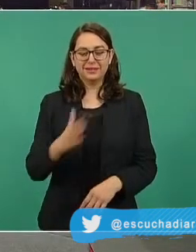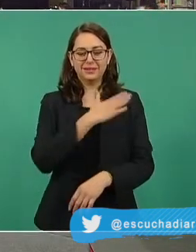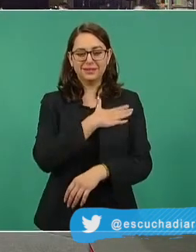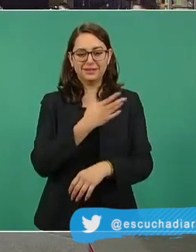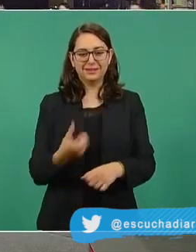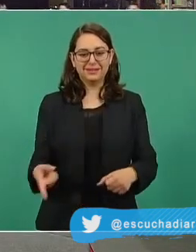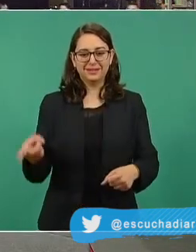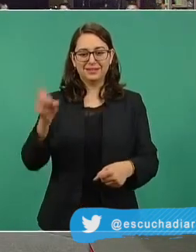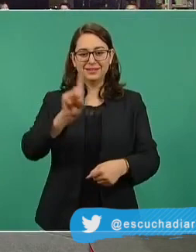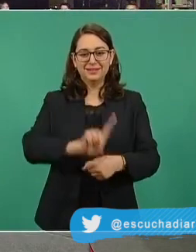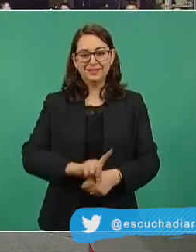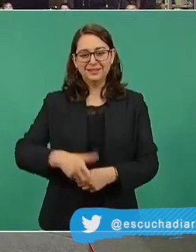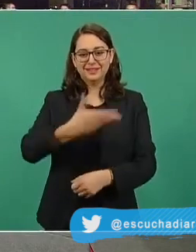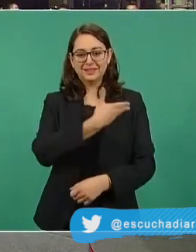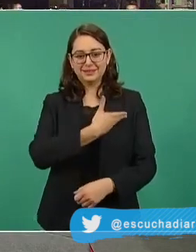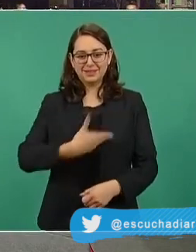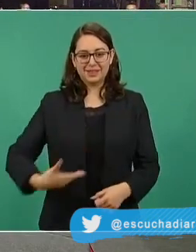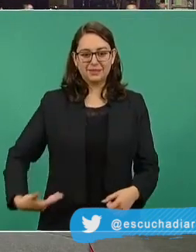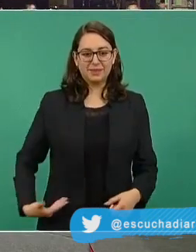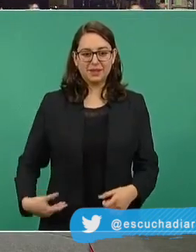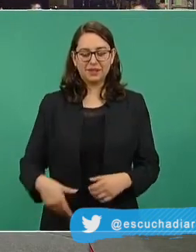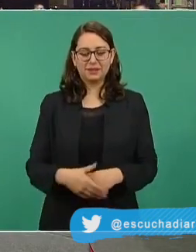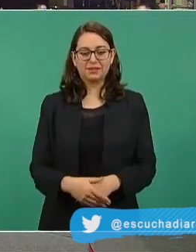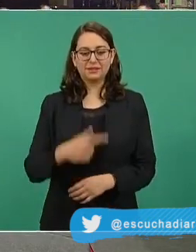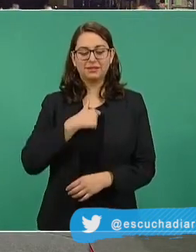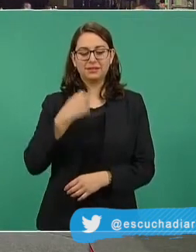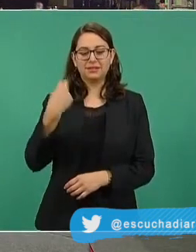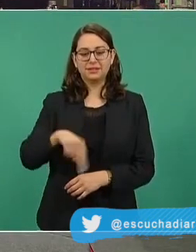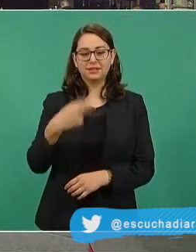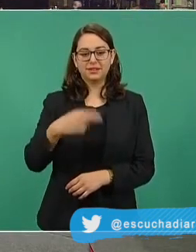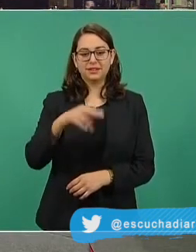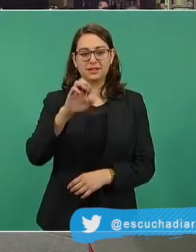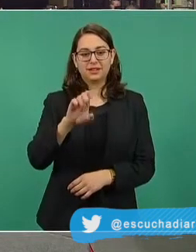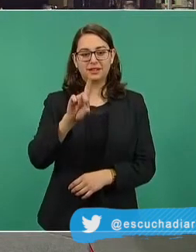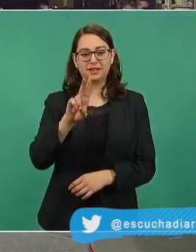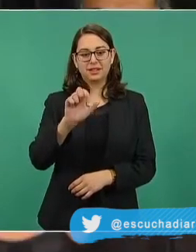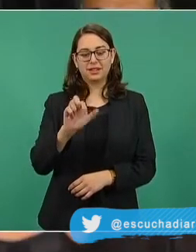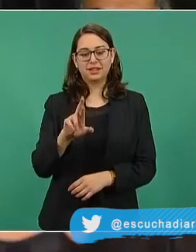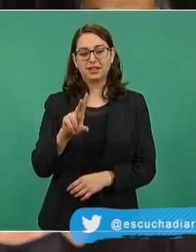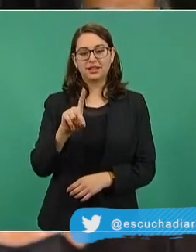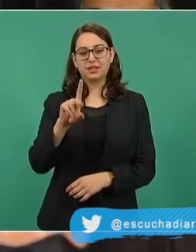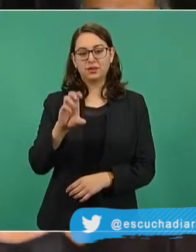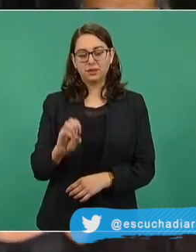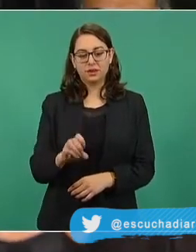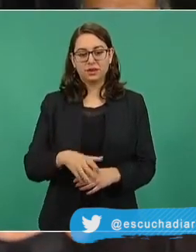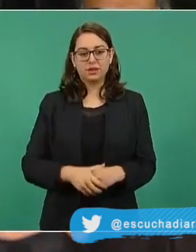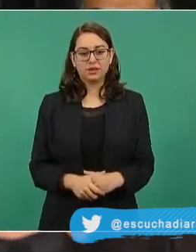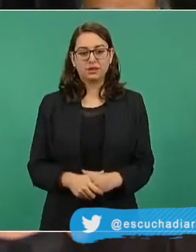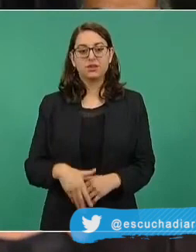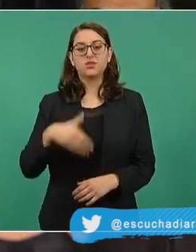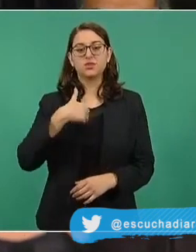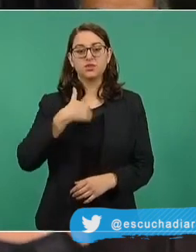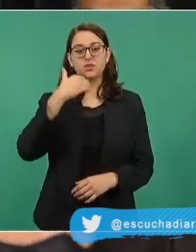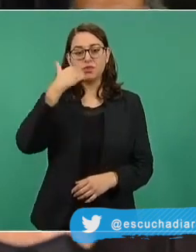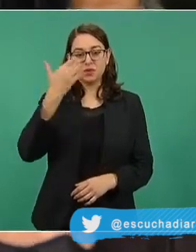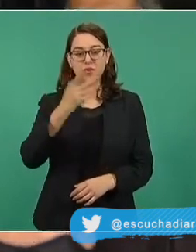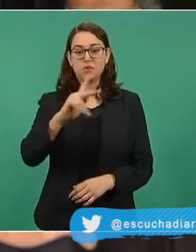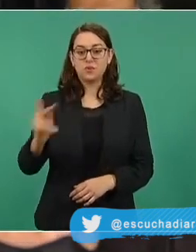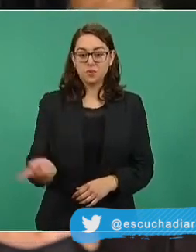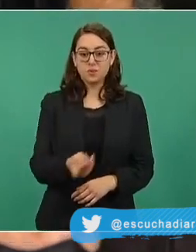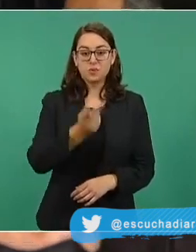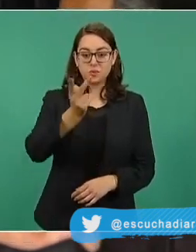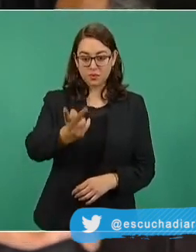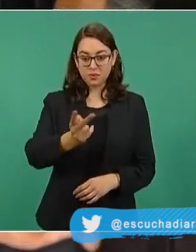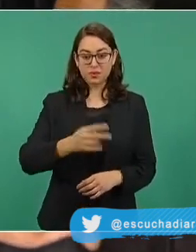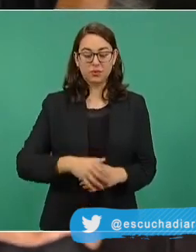de octubre se han registrado más de 20 millones de trabajadores al Seguro Social, que es la cifra que se tenía justo antes del inicio de la pandemia.